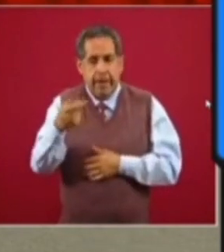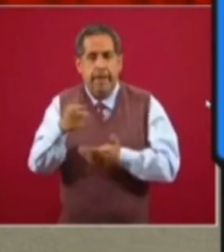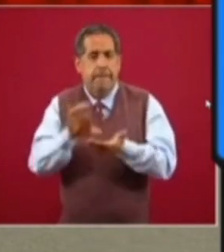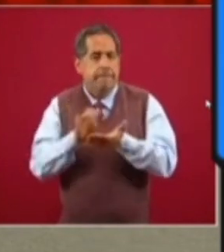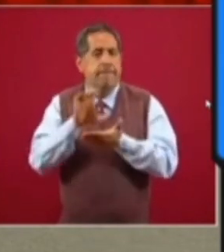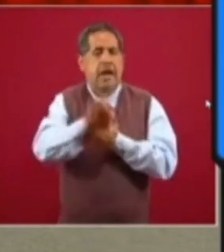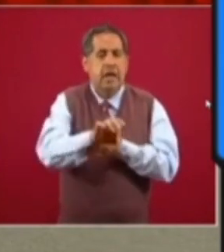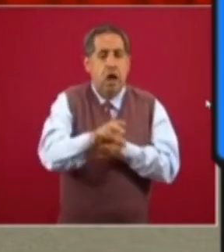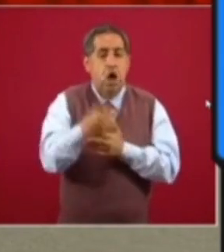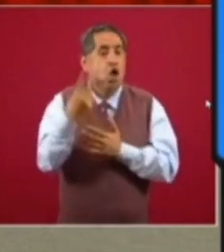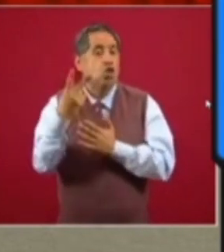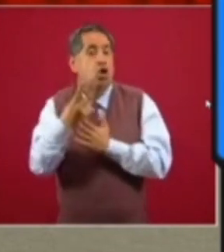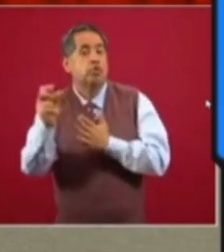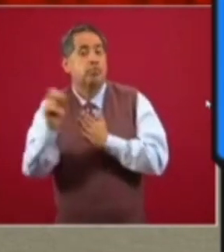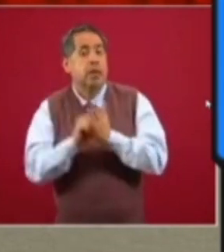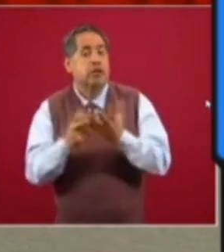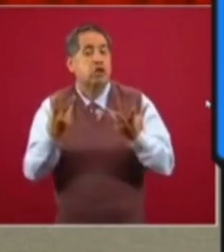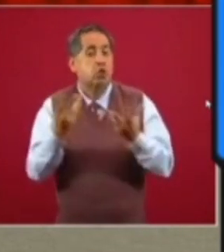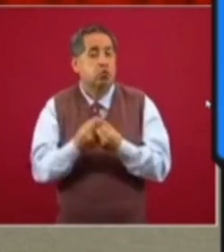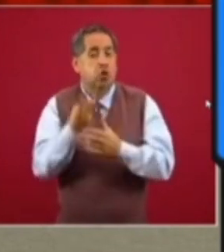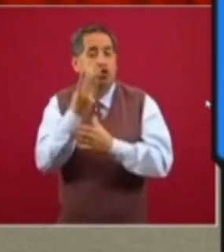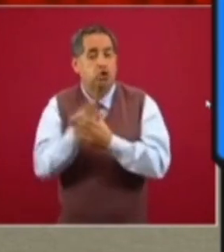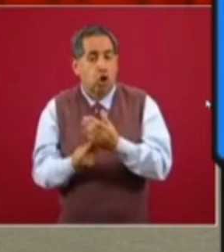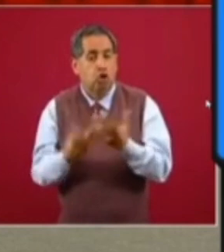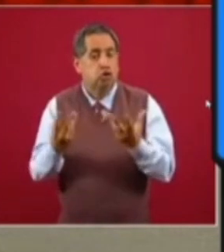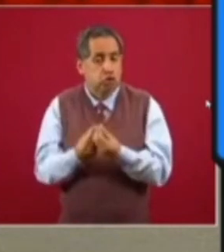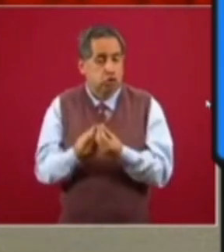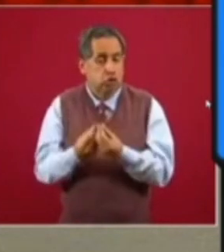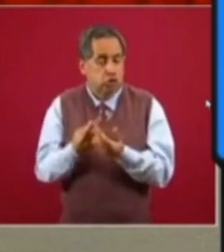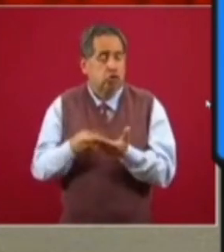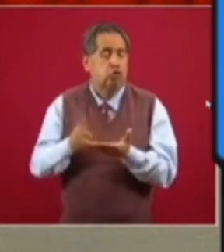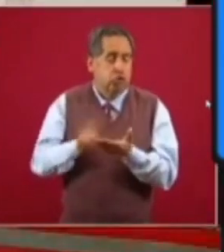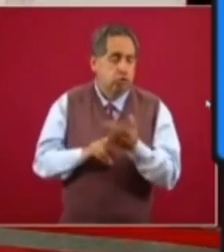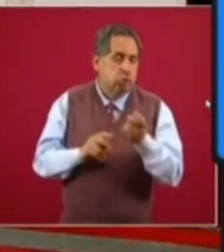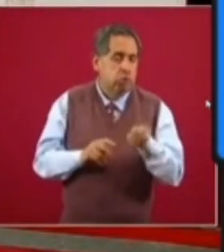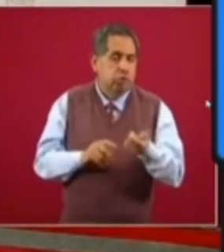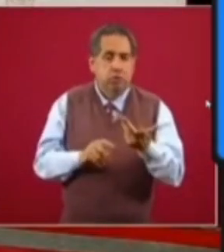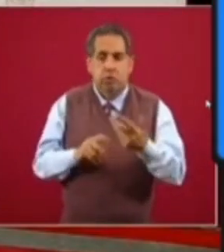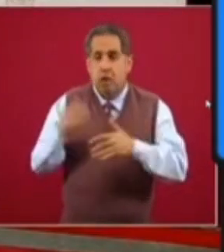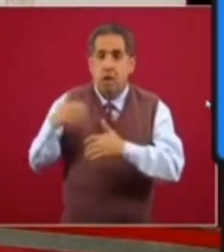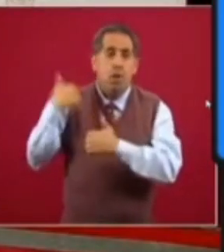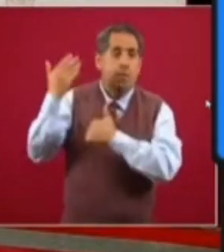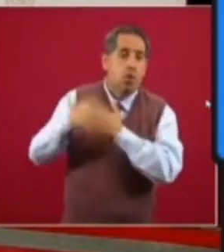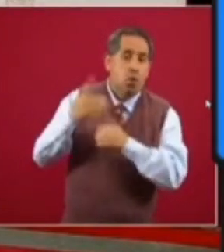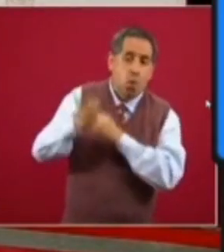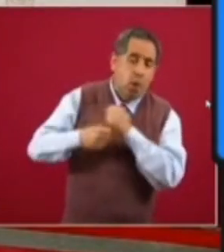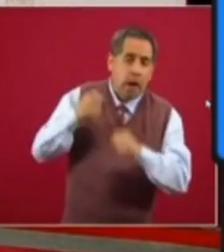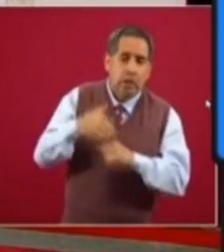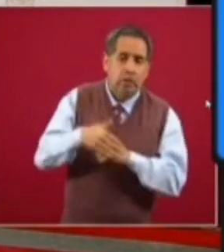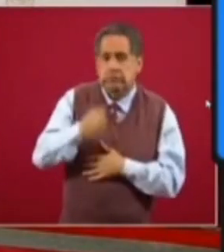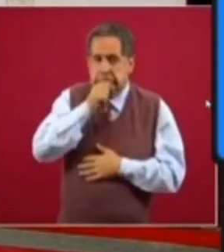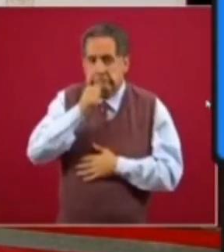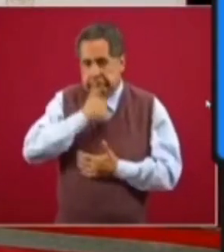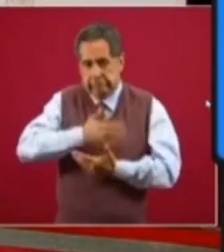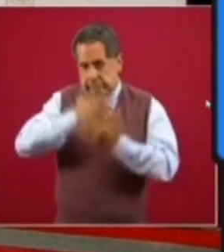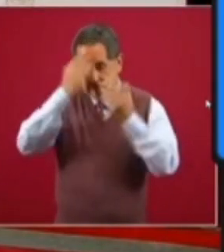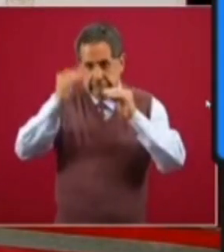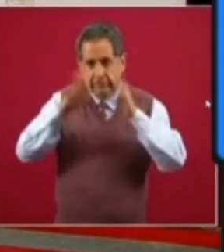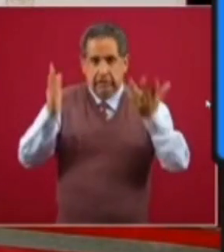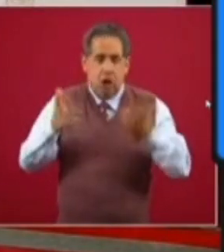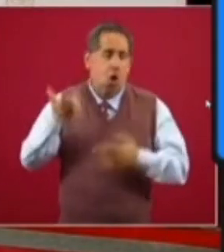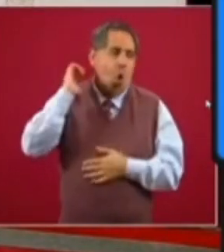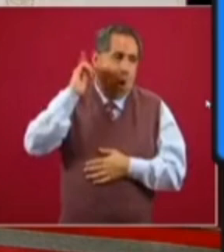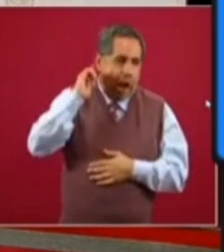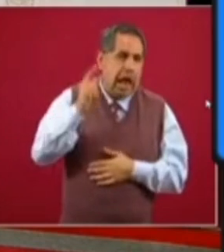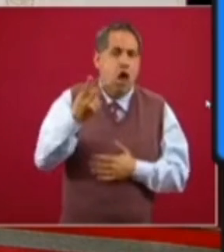que es el último bimestre de este año. El próximo año, bueno, todavía no tenemos claridad, pues el plan